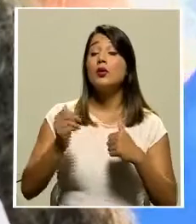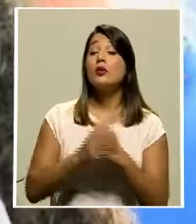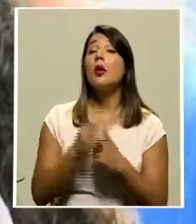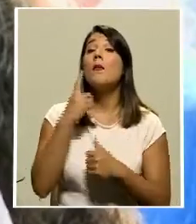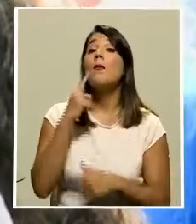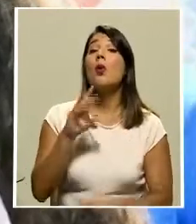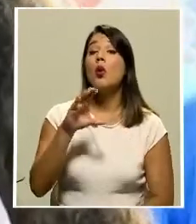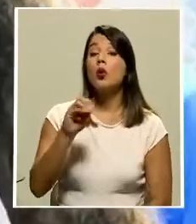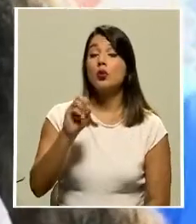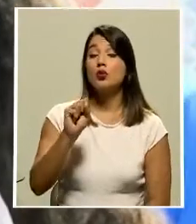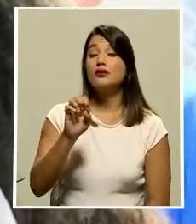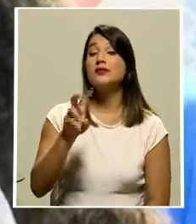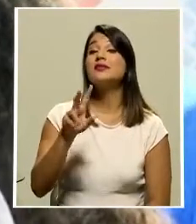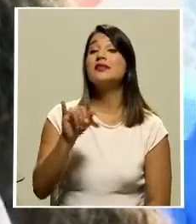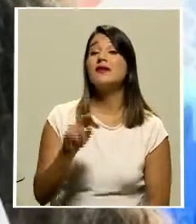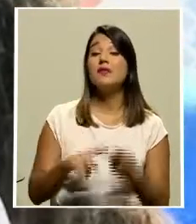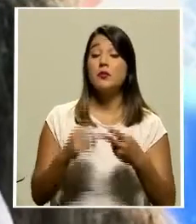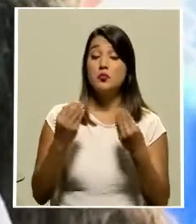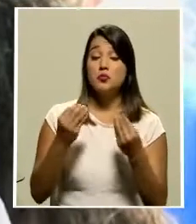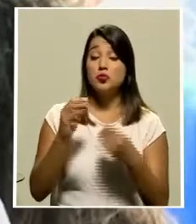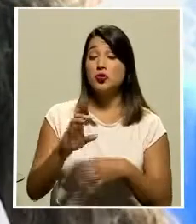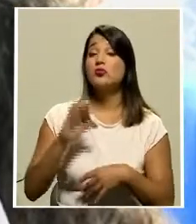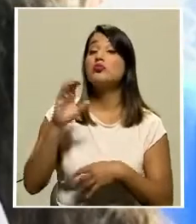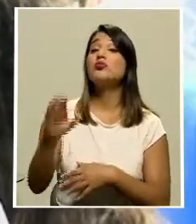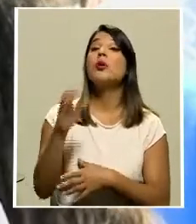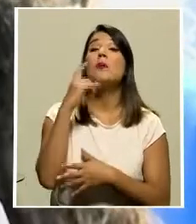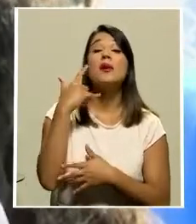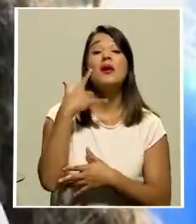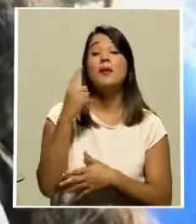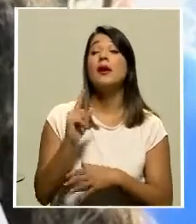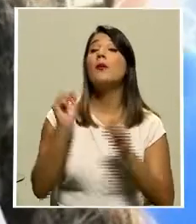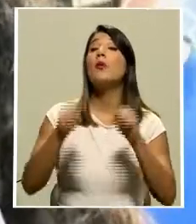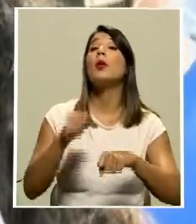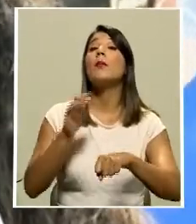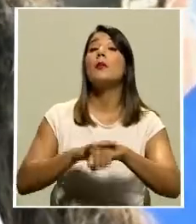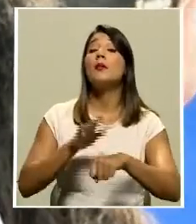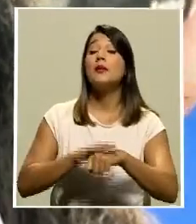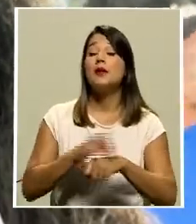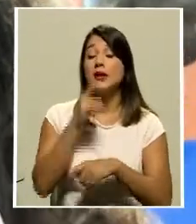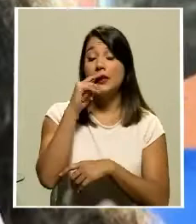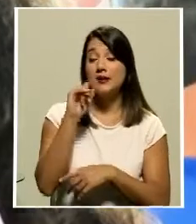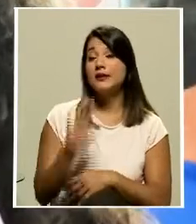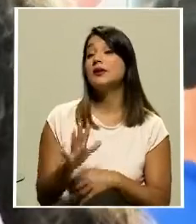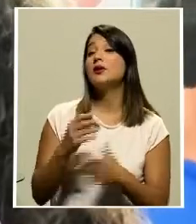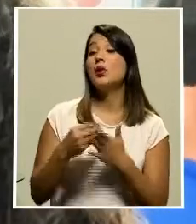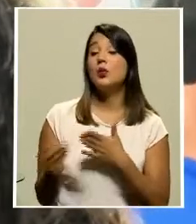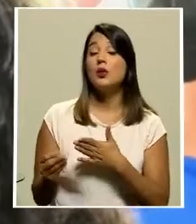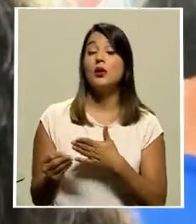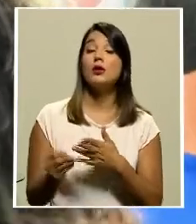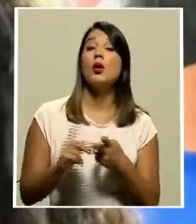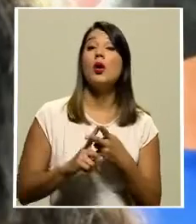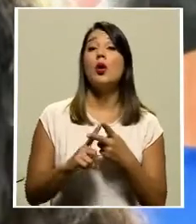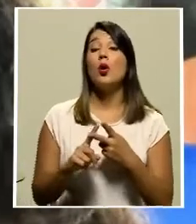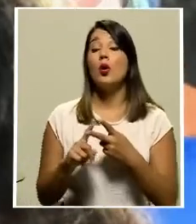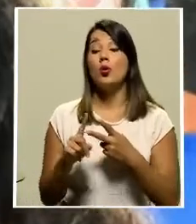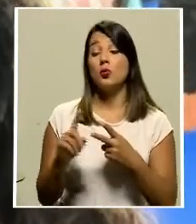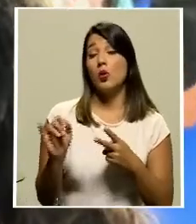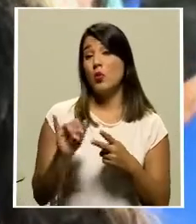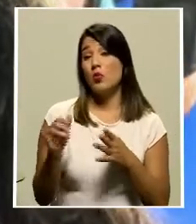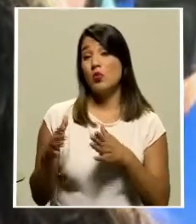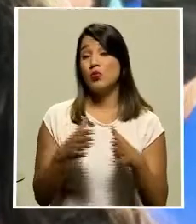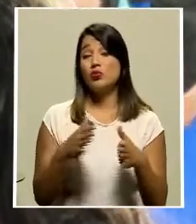inversión importante para todo lo que es movilidad no motorizada muy enfocado en lo que es las rutas ciclistas así que